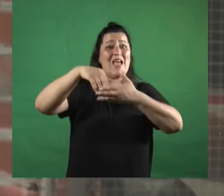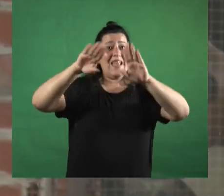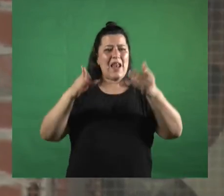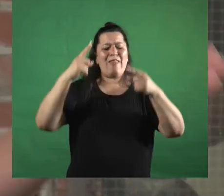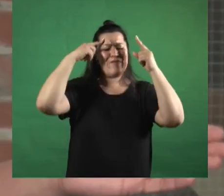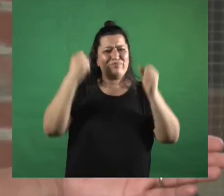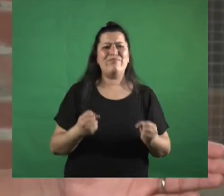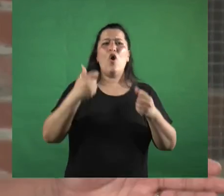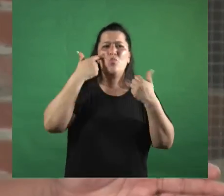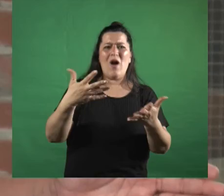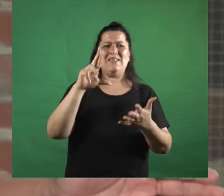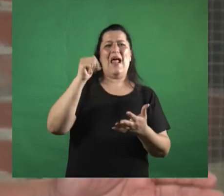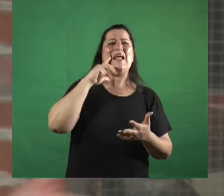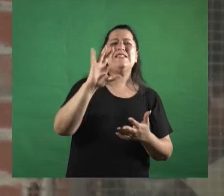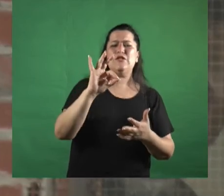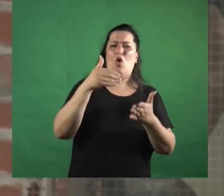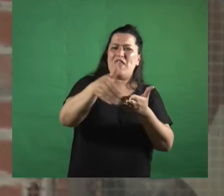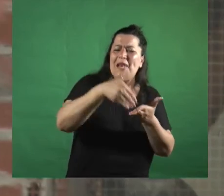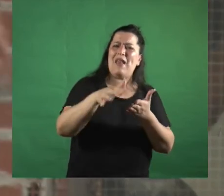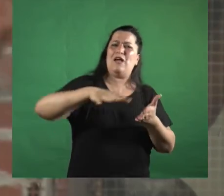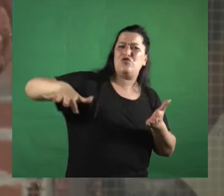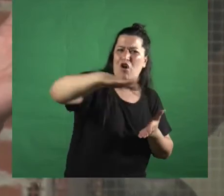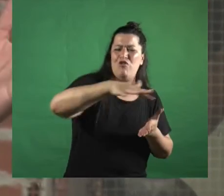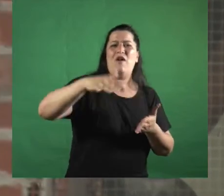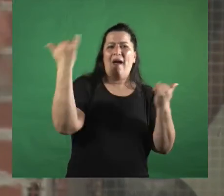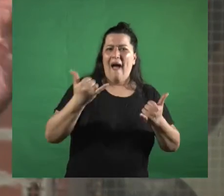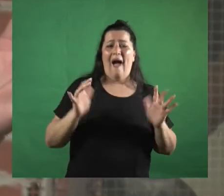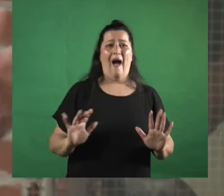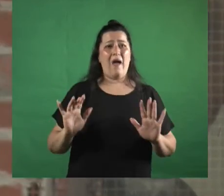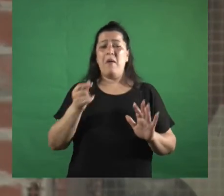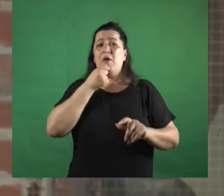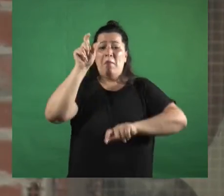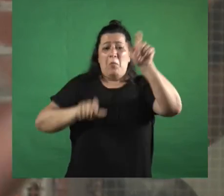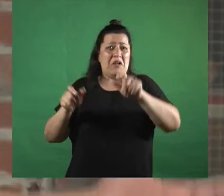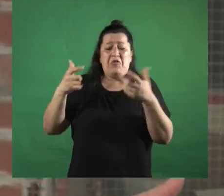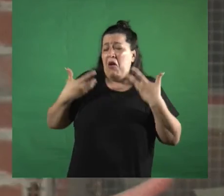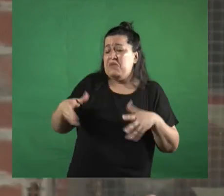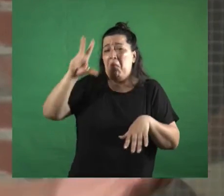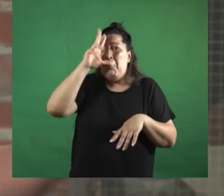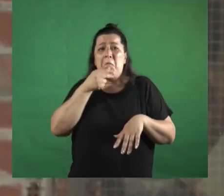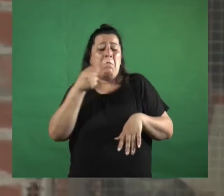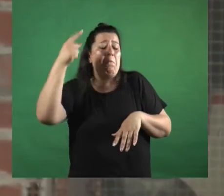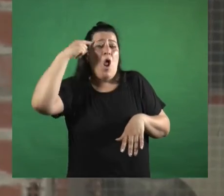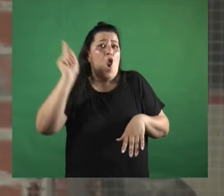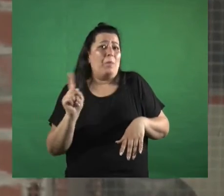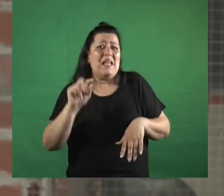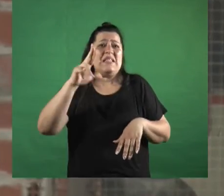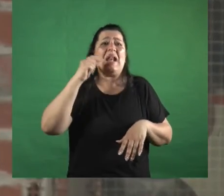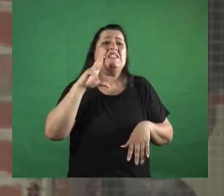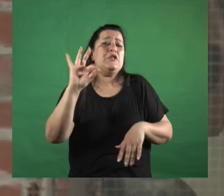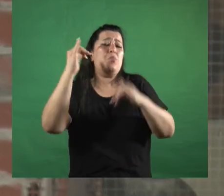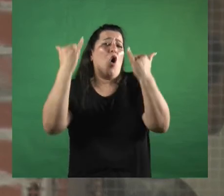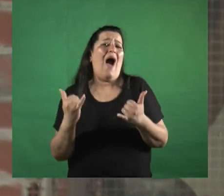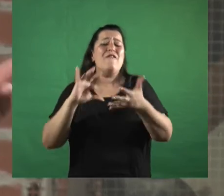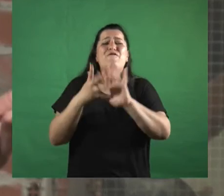racismo que es lo que nadie quiere ver si lo que es invisible a los ojos del común de las personas es este fenómeno esto que nosotros llamamos el